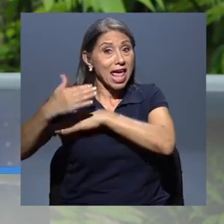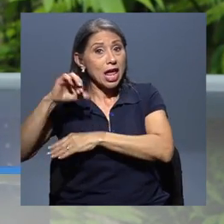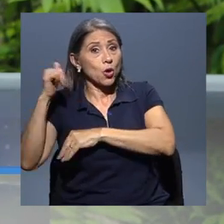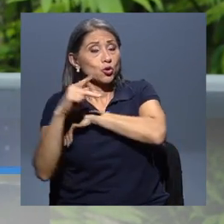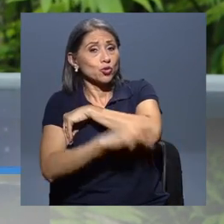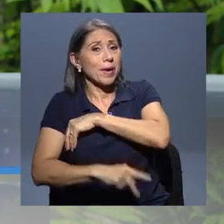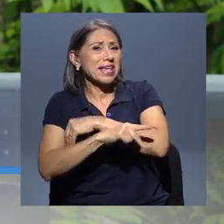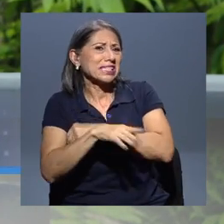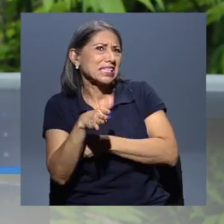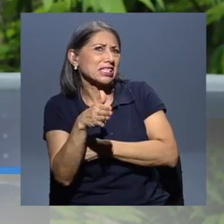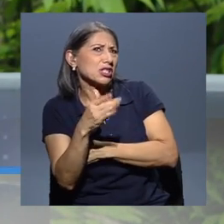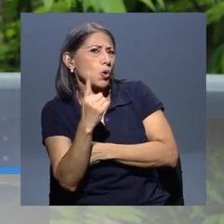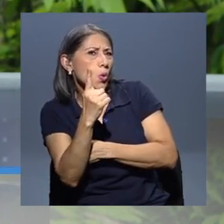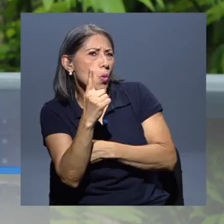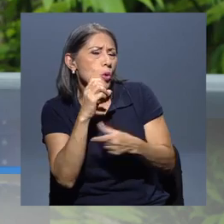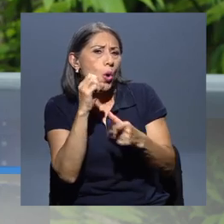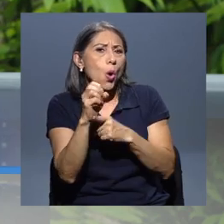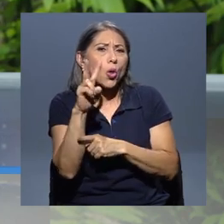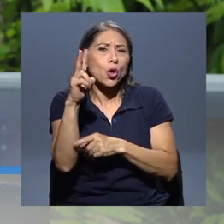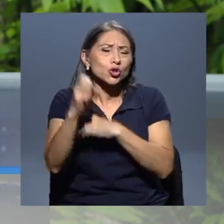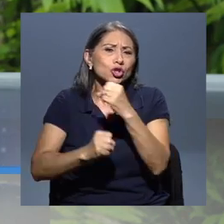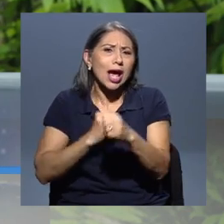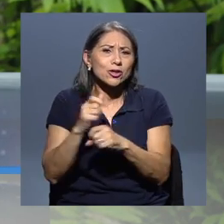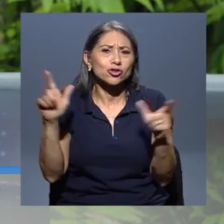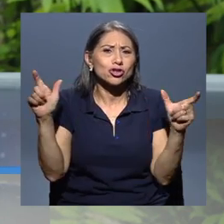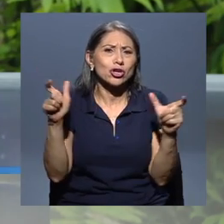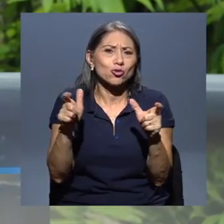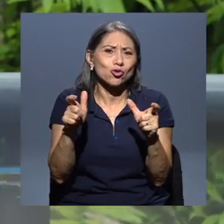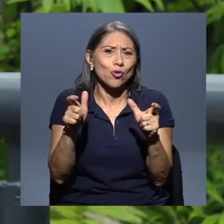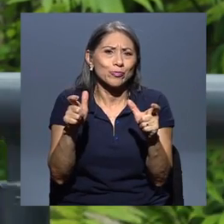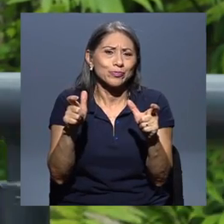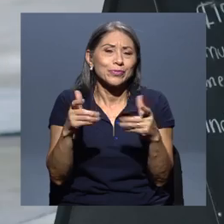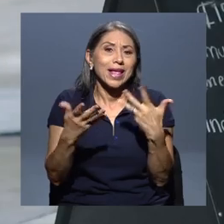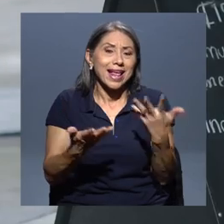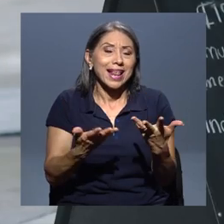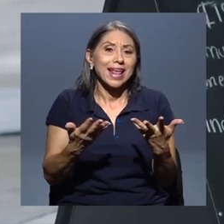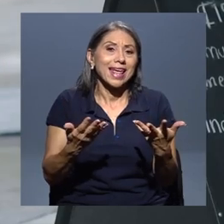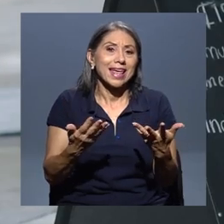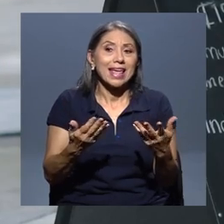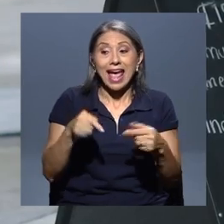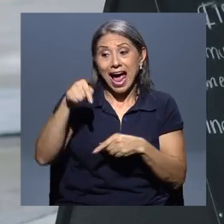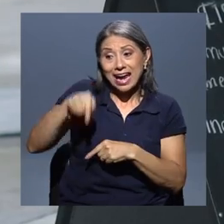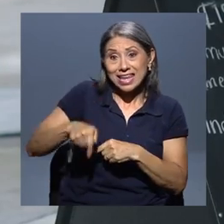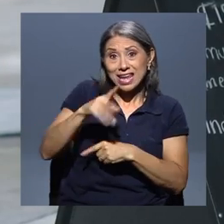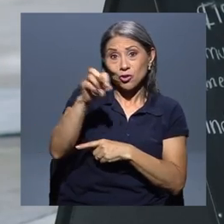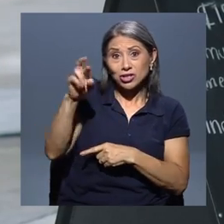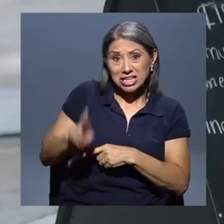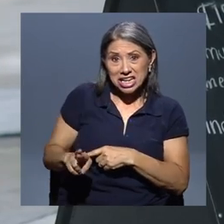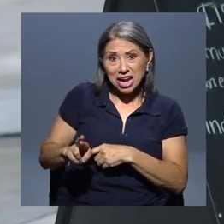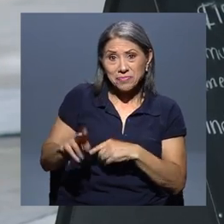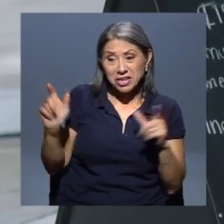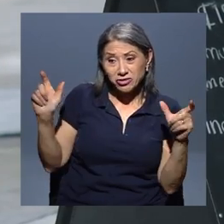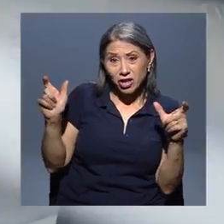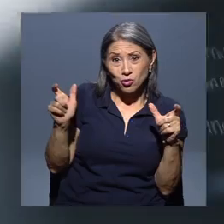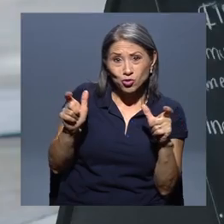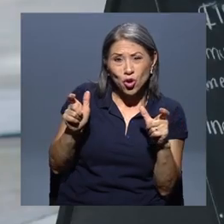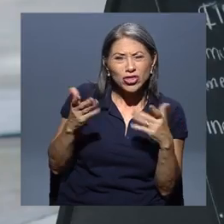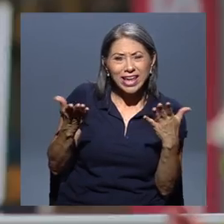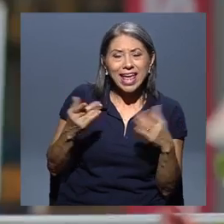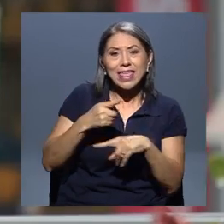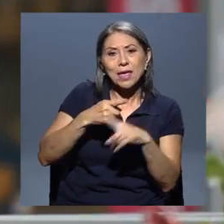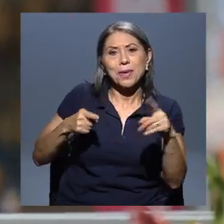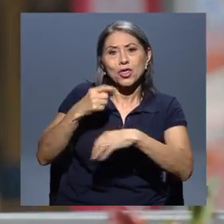solo estamos observando preliminarmente reducciones de medio año, lo cual habla muy bien de cómo se manejó la pandemia.